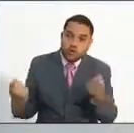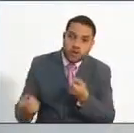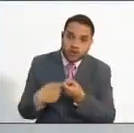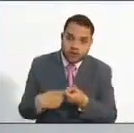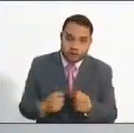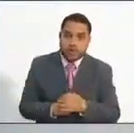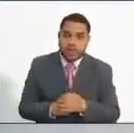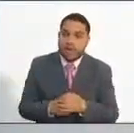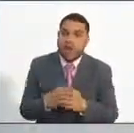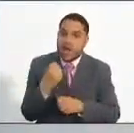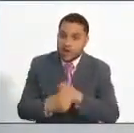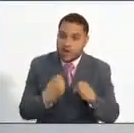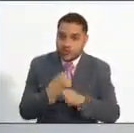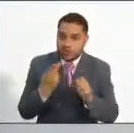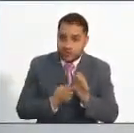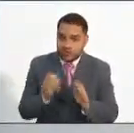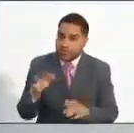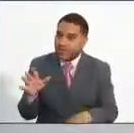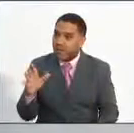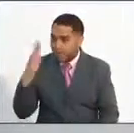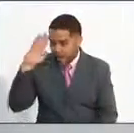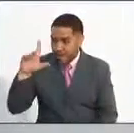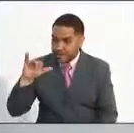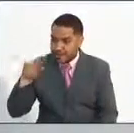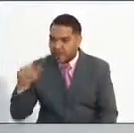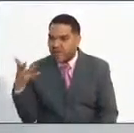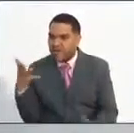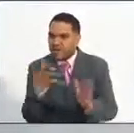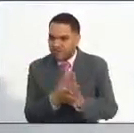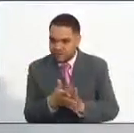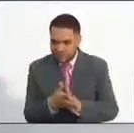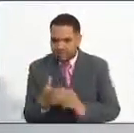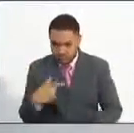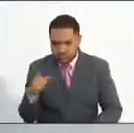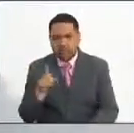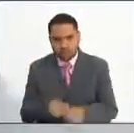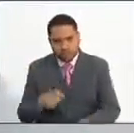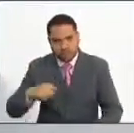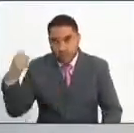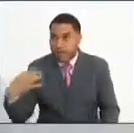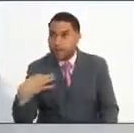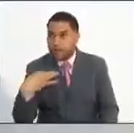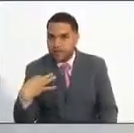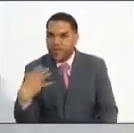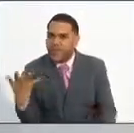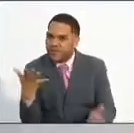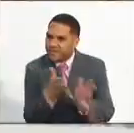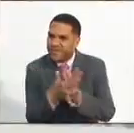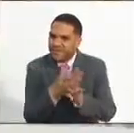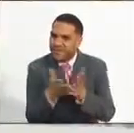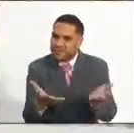Lina, ¿qué tal? ¿Cuál fue su experiencia frente al concurso ganado con la Comisión Nacional del Servicio Civil?